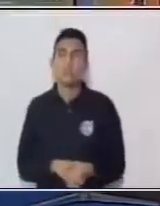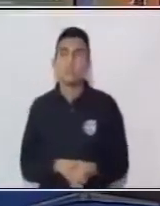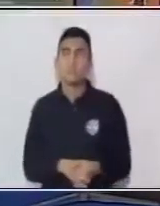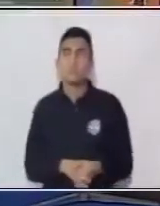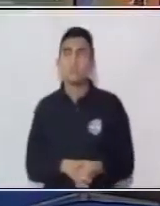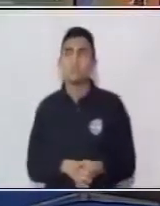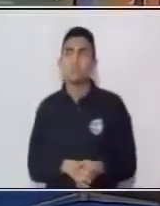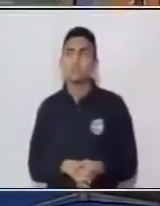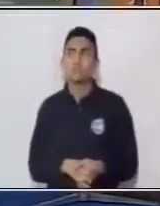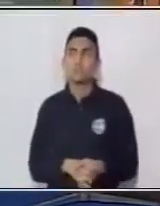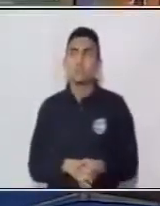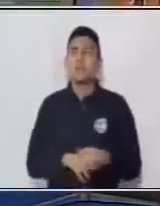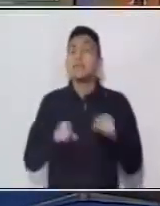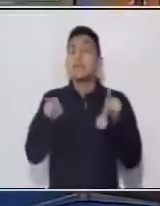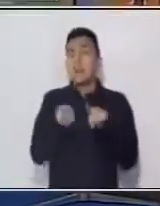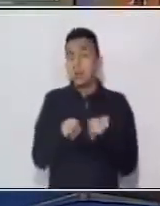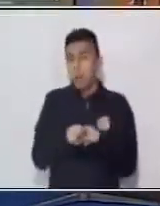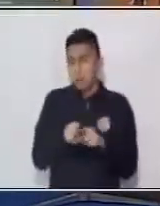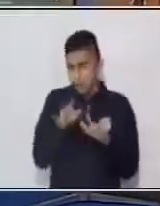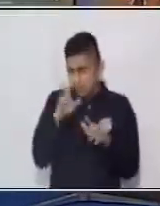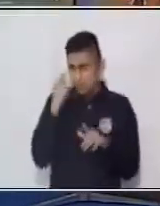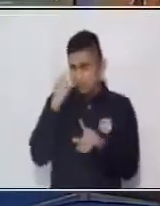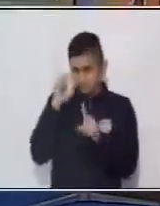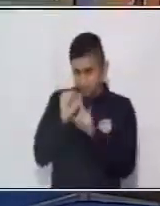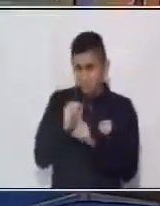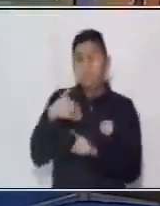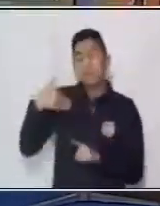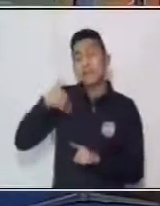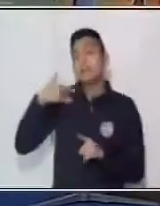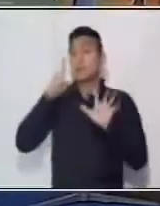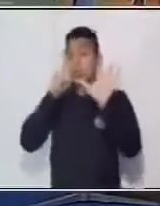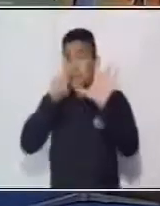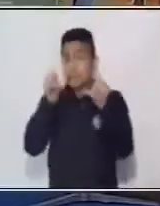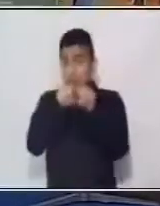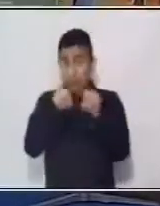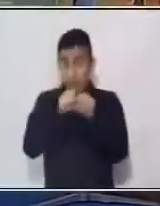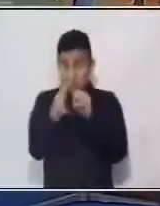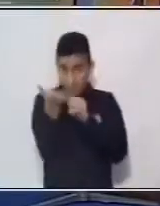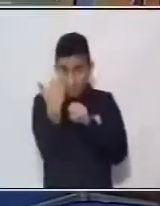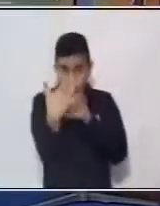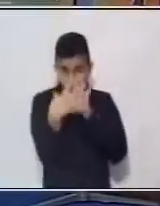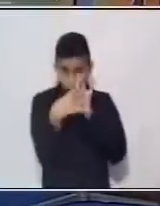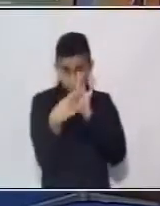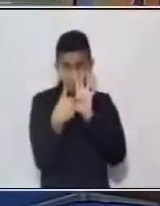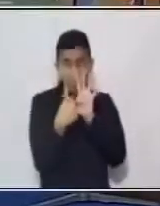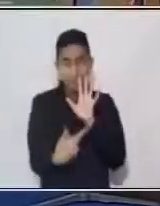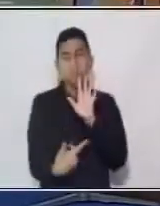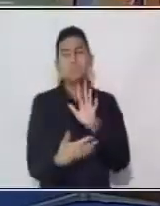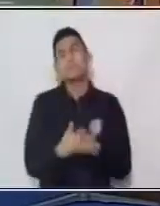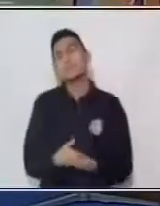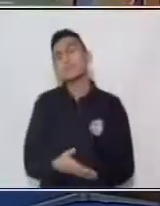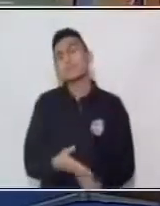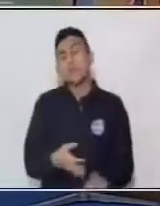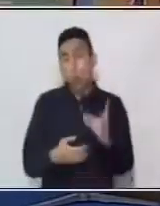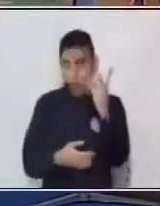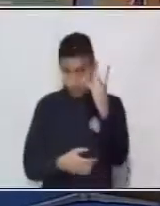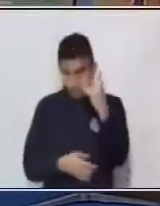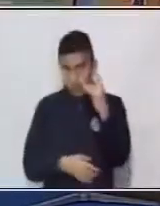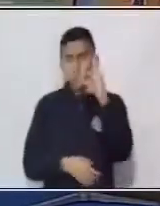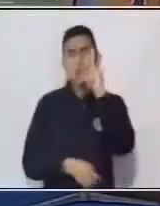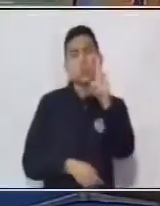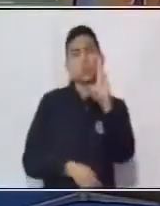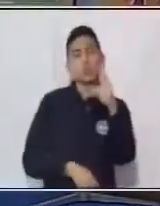a seis. Vamos a verificar si realmente tenemos seis zapatos acá. Cuenten conmigo. Uno, dos,